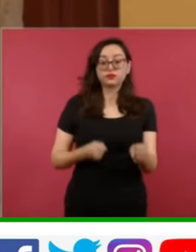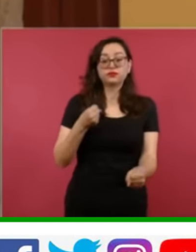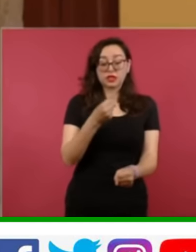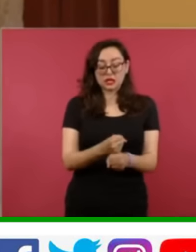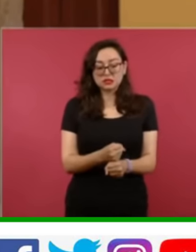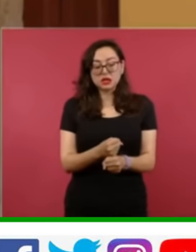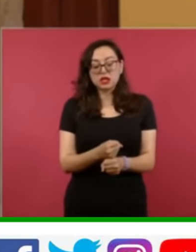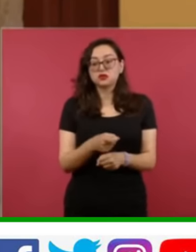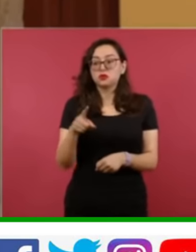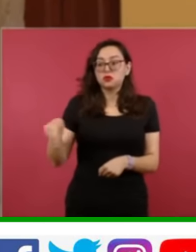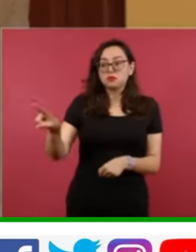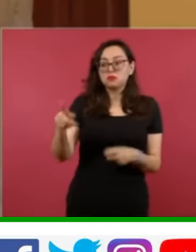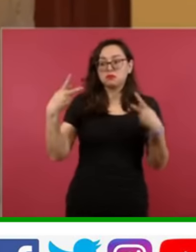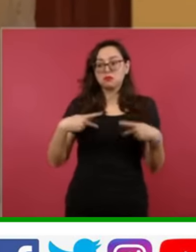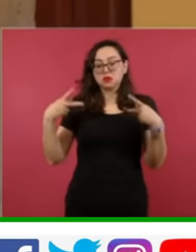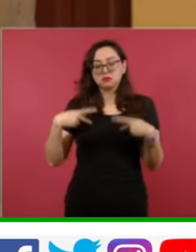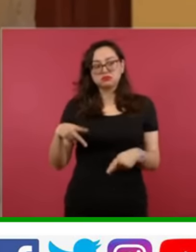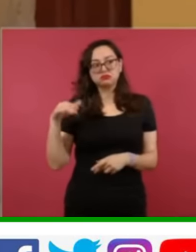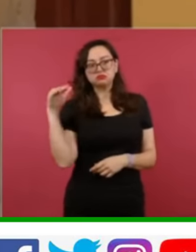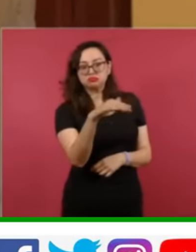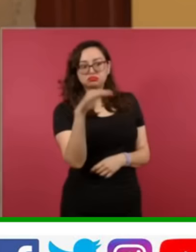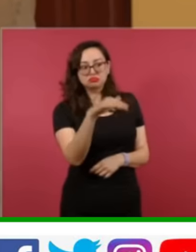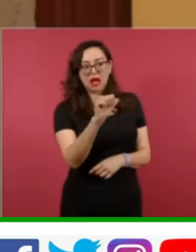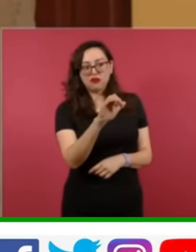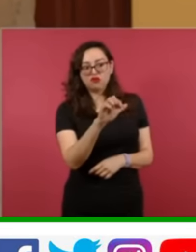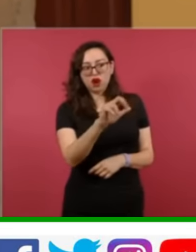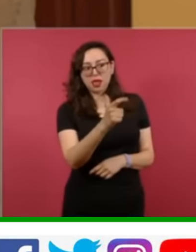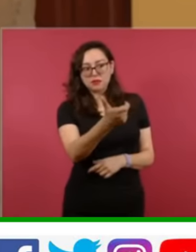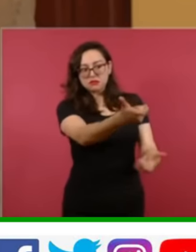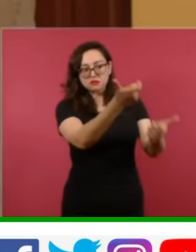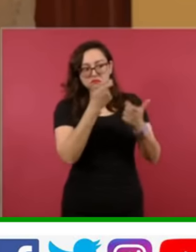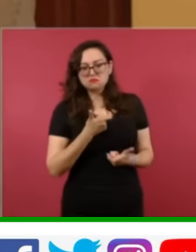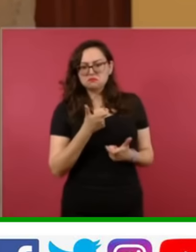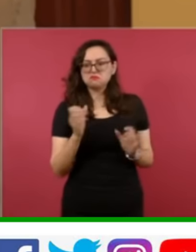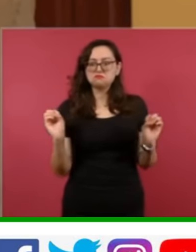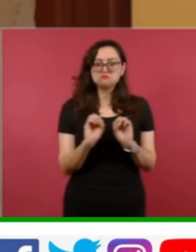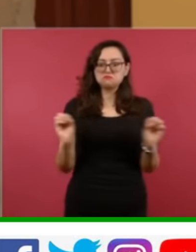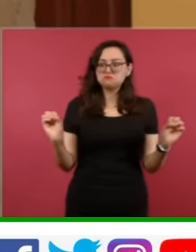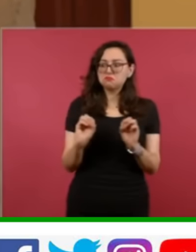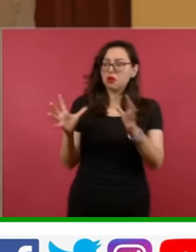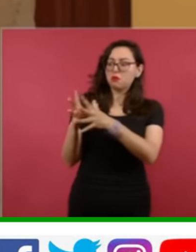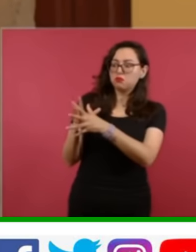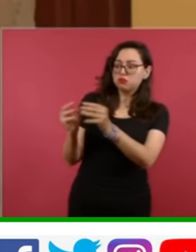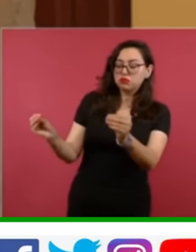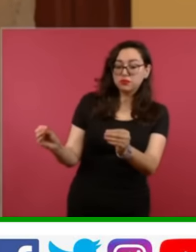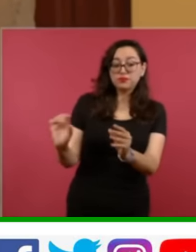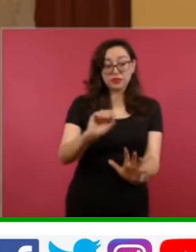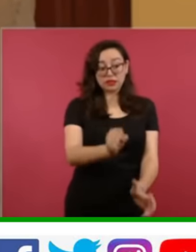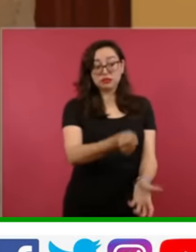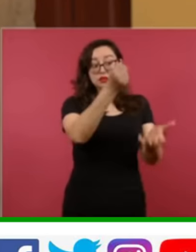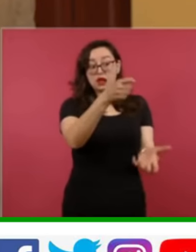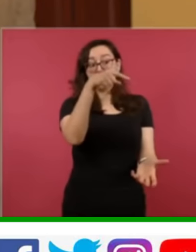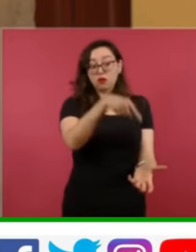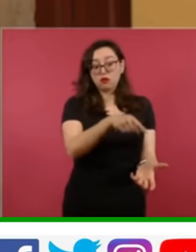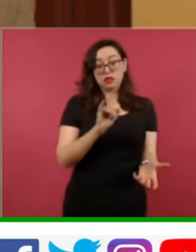Afores tenían que regresar ese dinero al Seguro Social y el Seguro Social tenerlo justo para que cuando llegara una persona se le pudiera